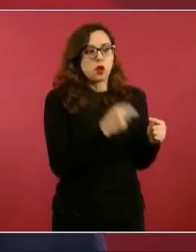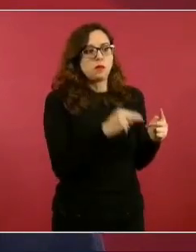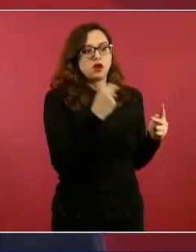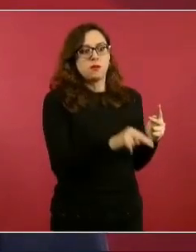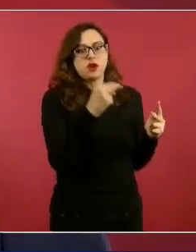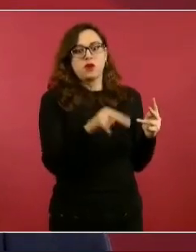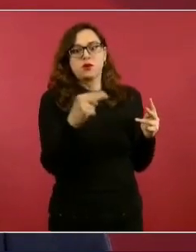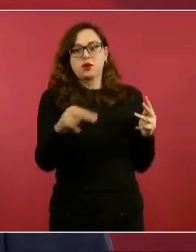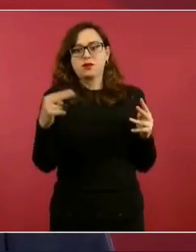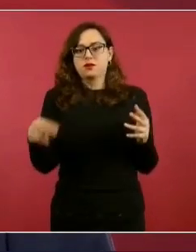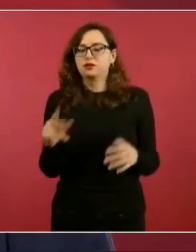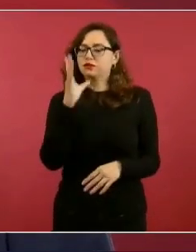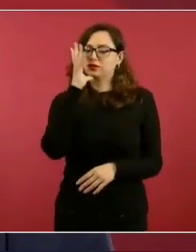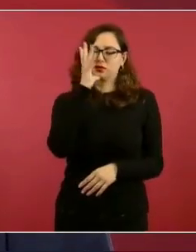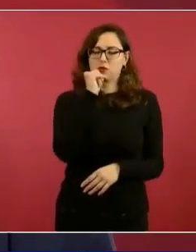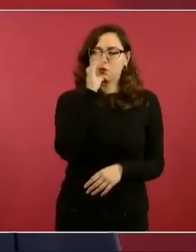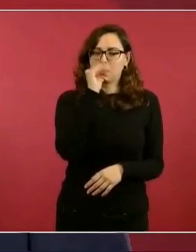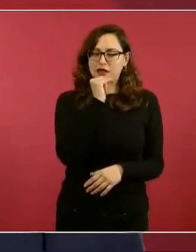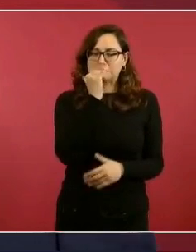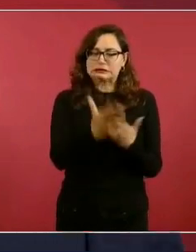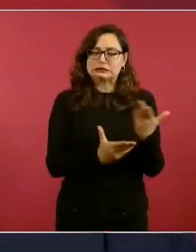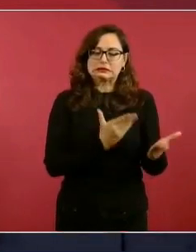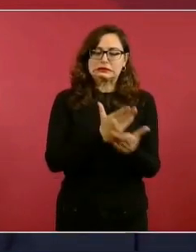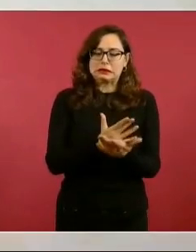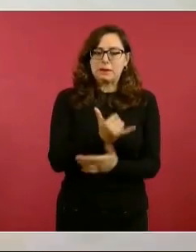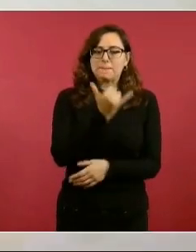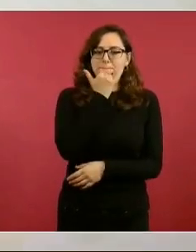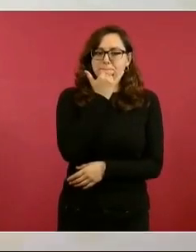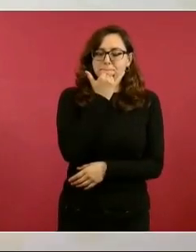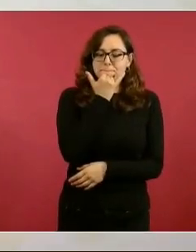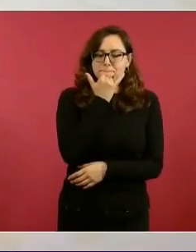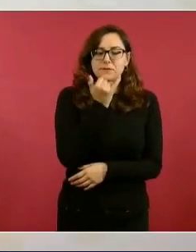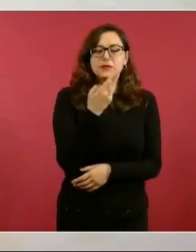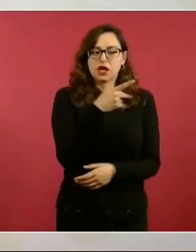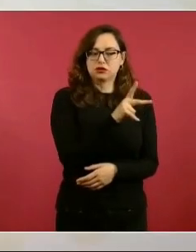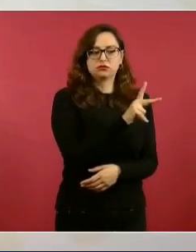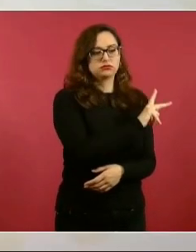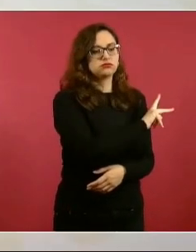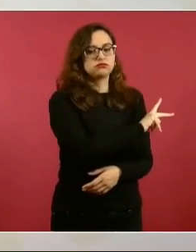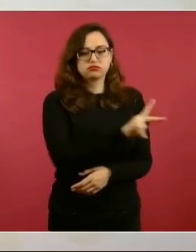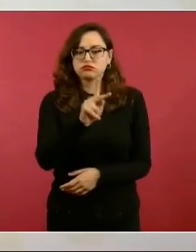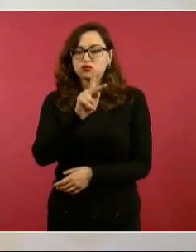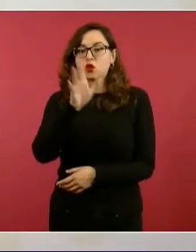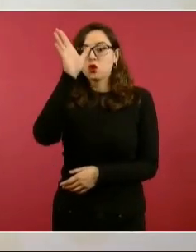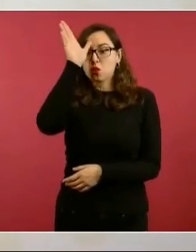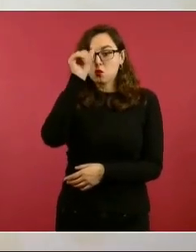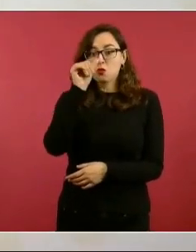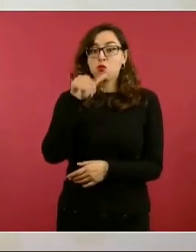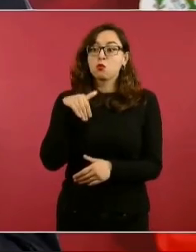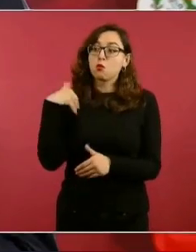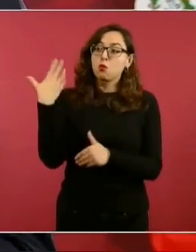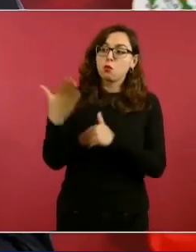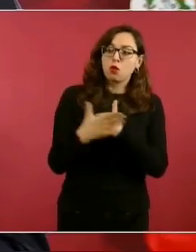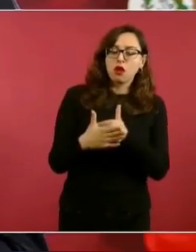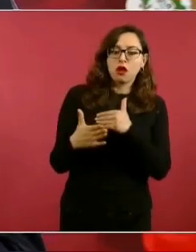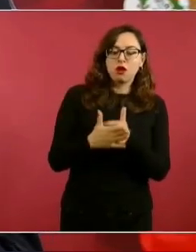sí quedamos en que el día 3 de octubre